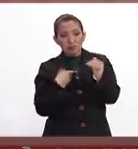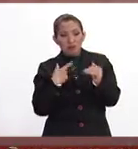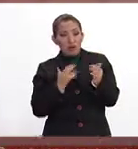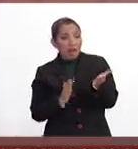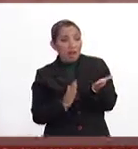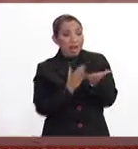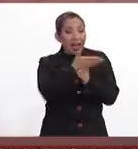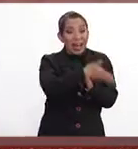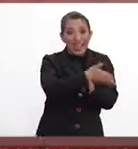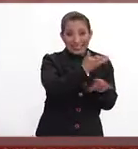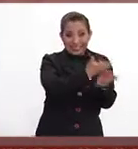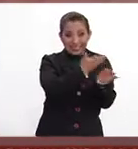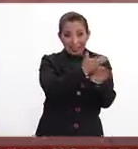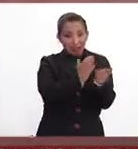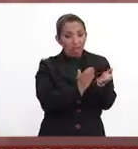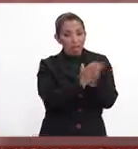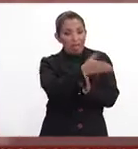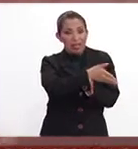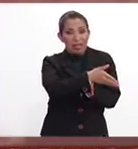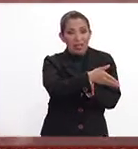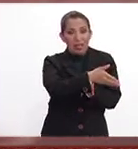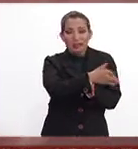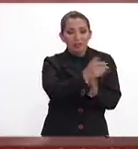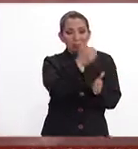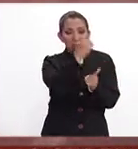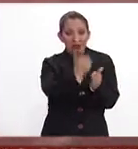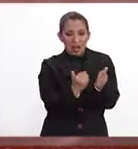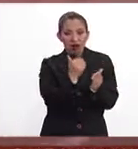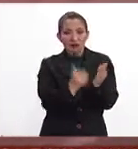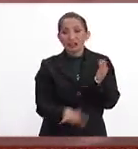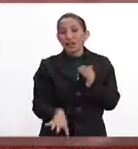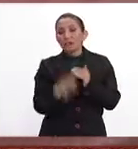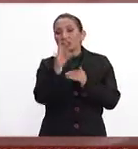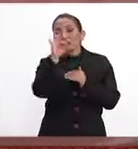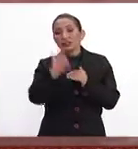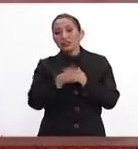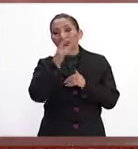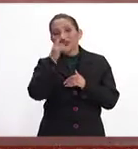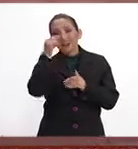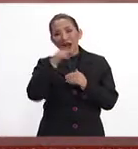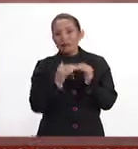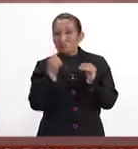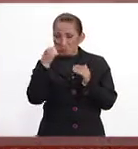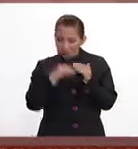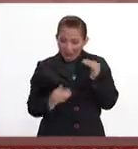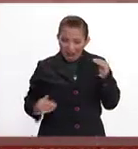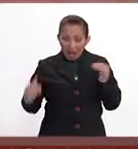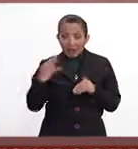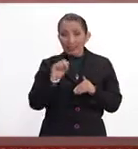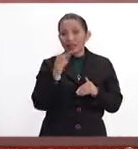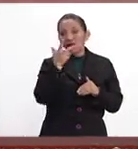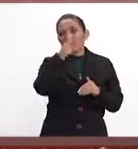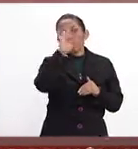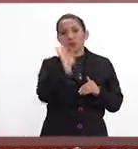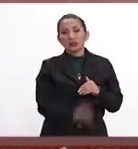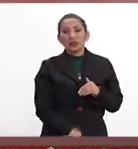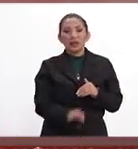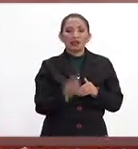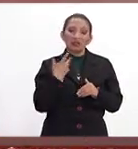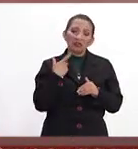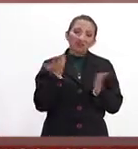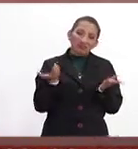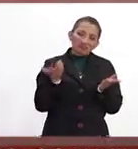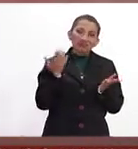paso de indocumentados. 14% incluso cree que va a aumentar y 38% cree que